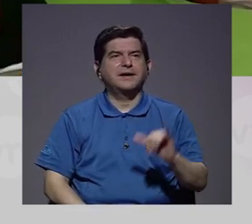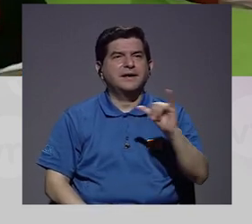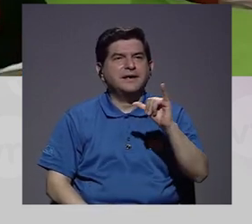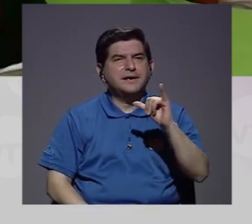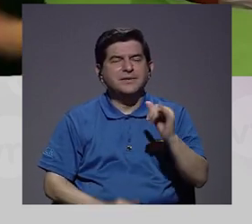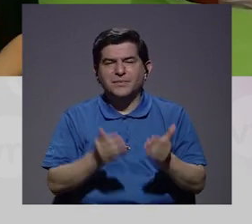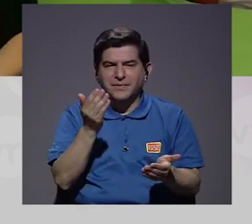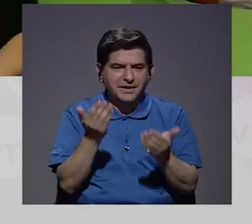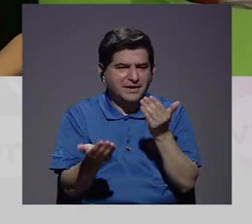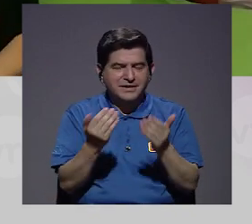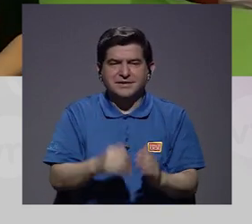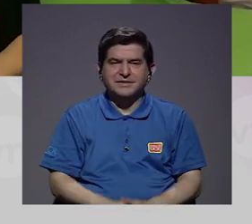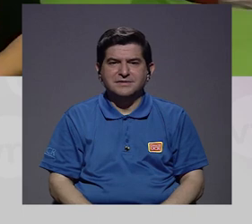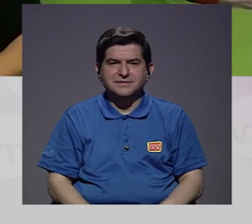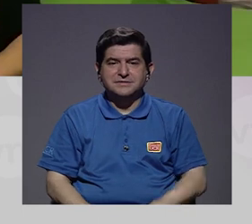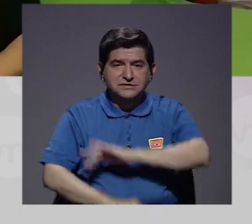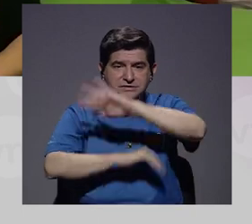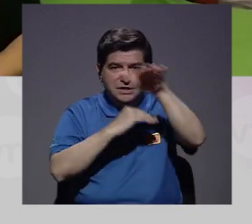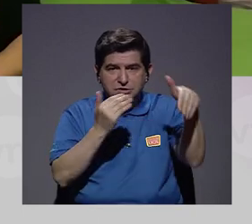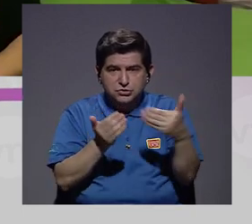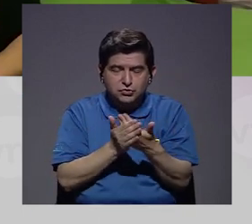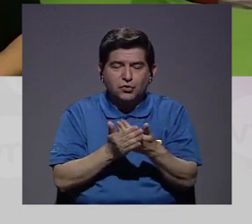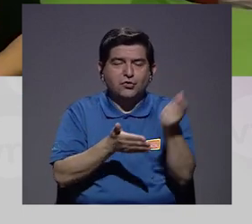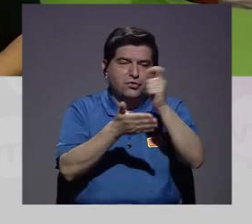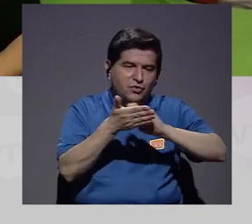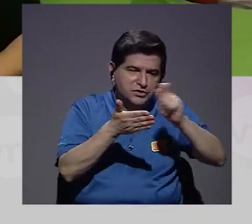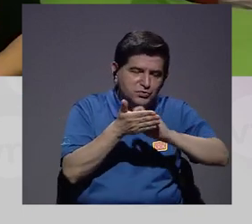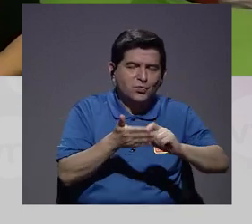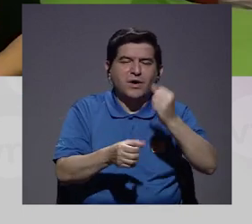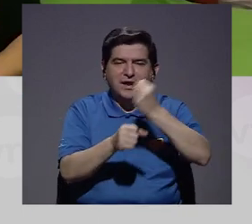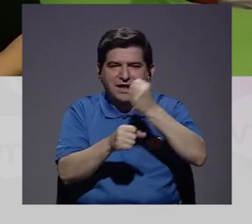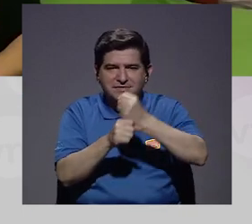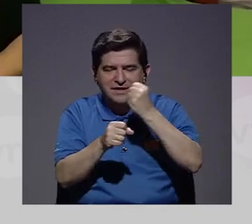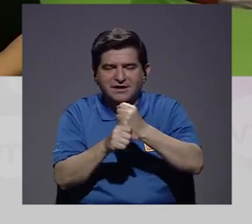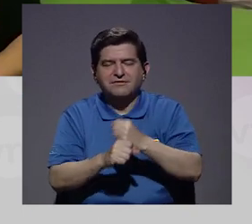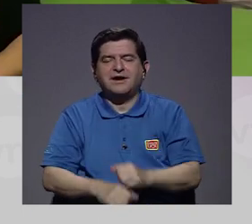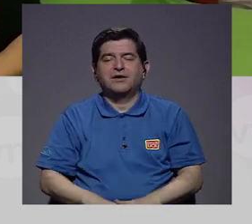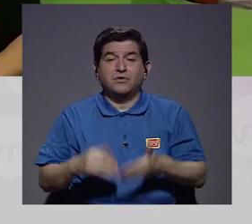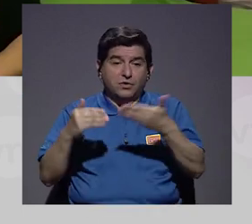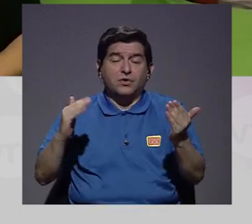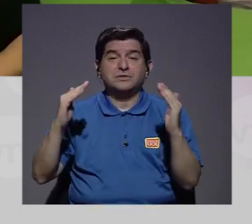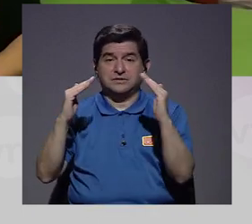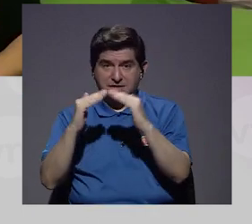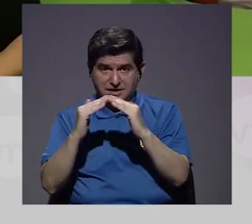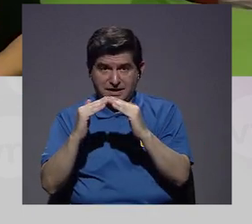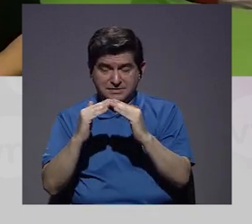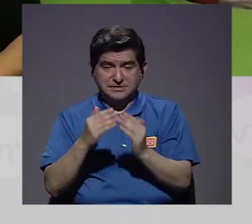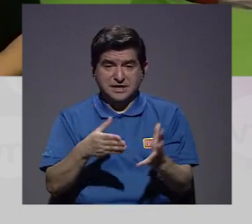también, perdón, confluye todo, ¿verdad? La escuela, el trabajo, la casa.